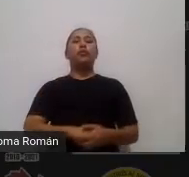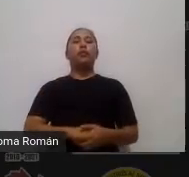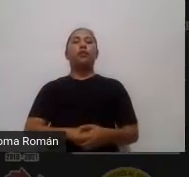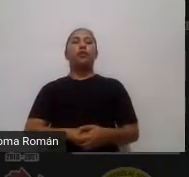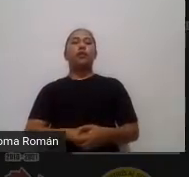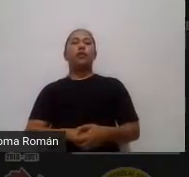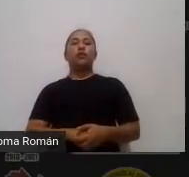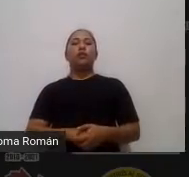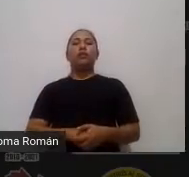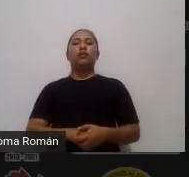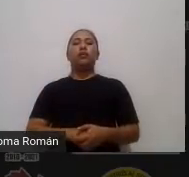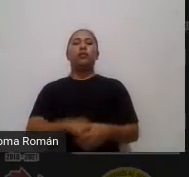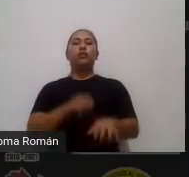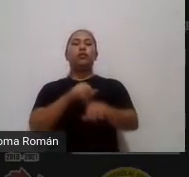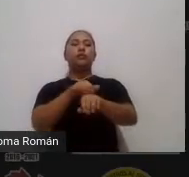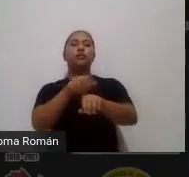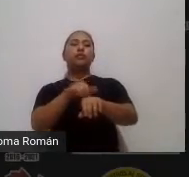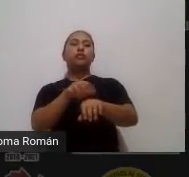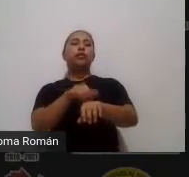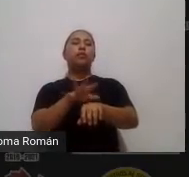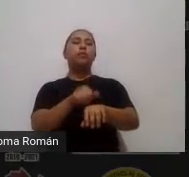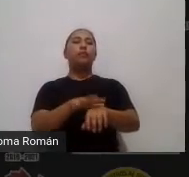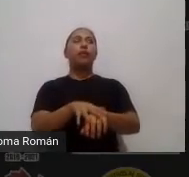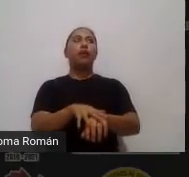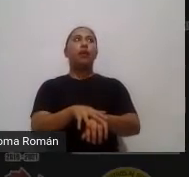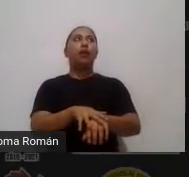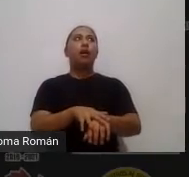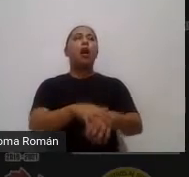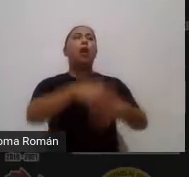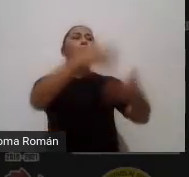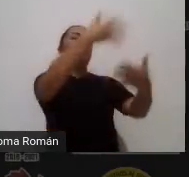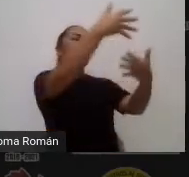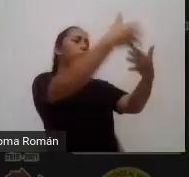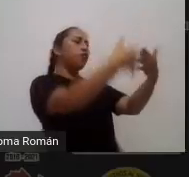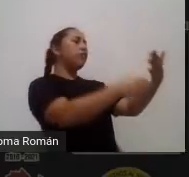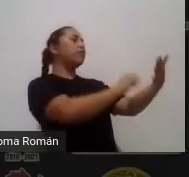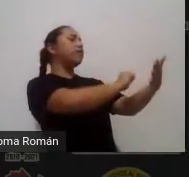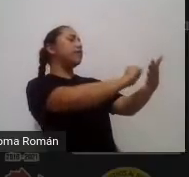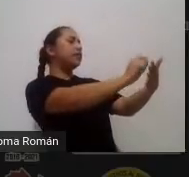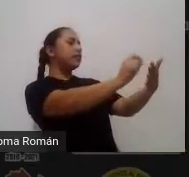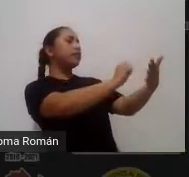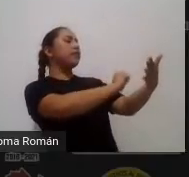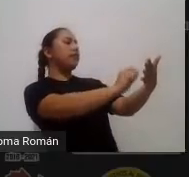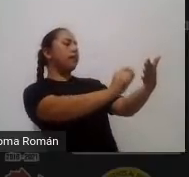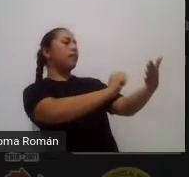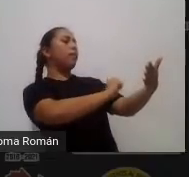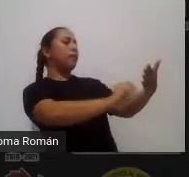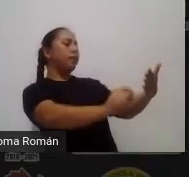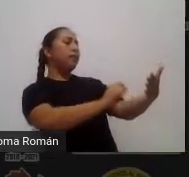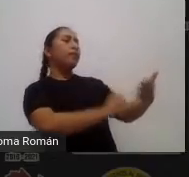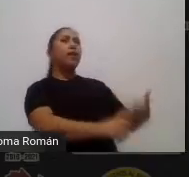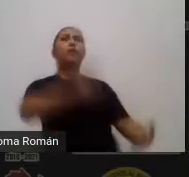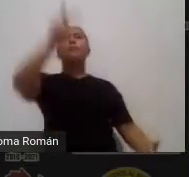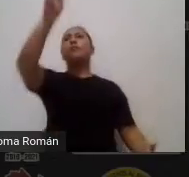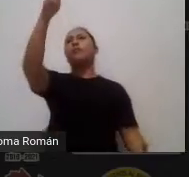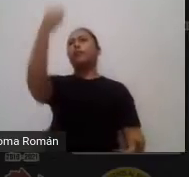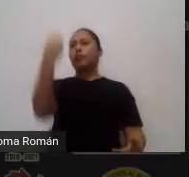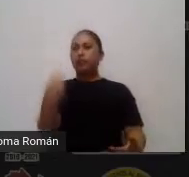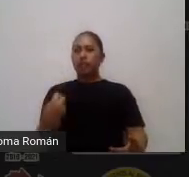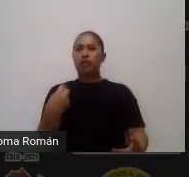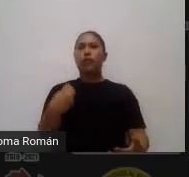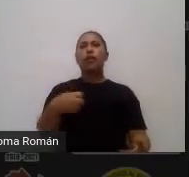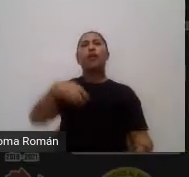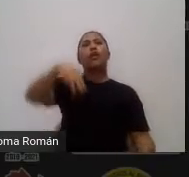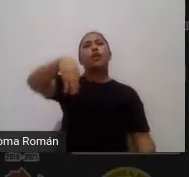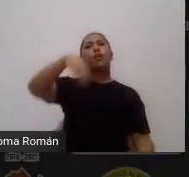es una síntesis es una infografía es una infografía nos la presenta tecnológico de monterrey ahí se han hecho ya varios